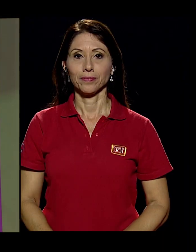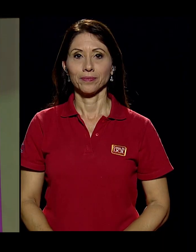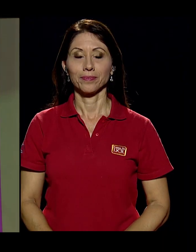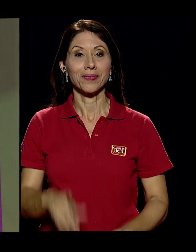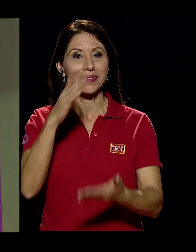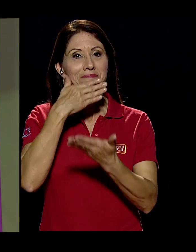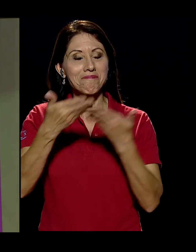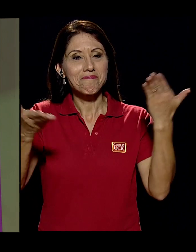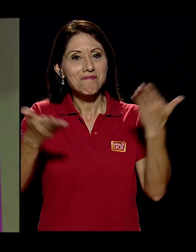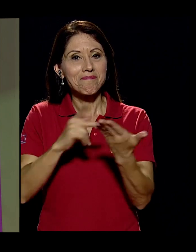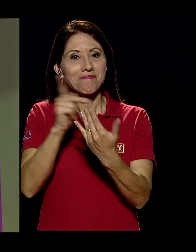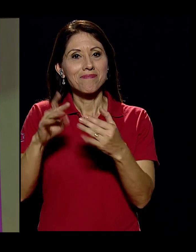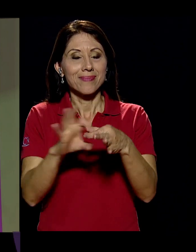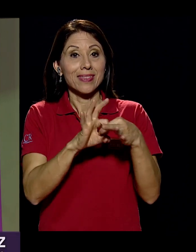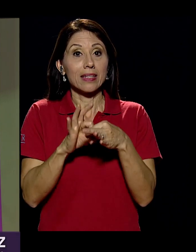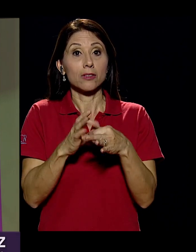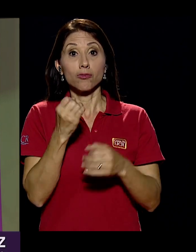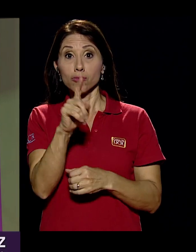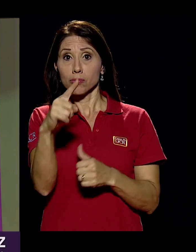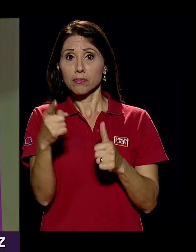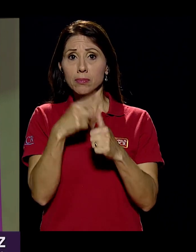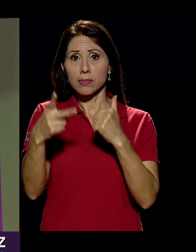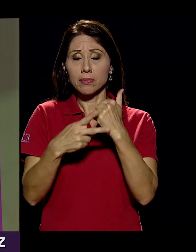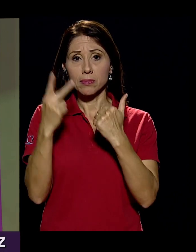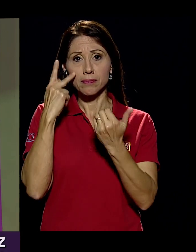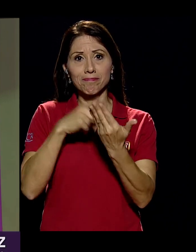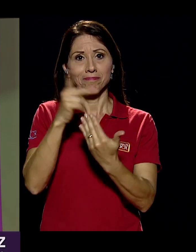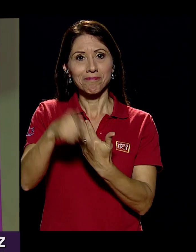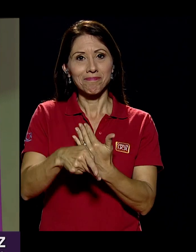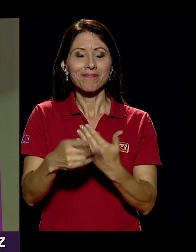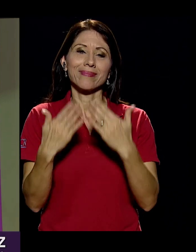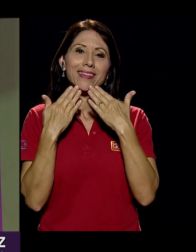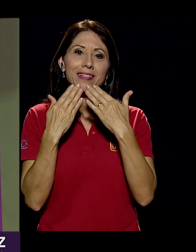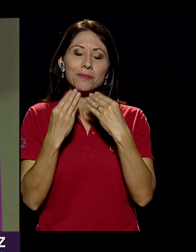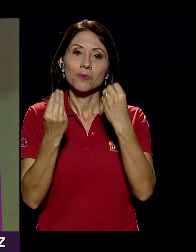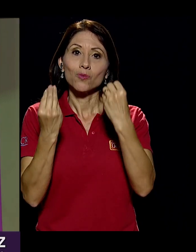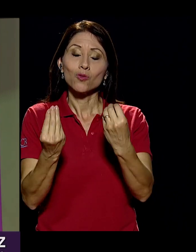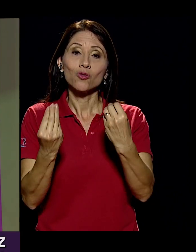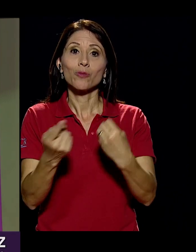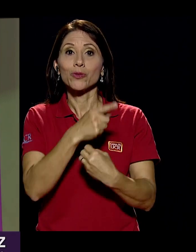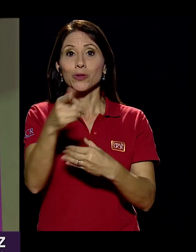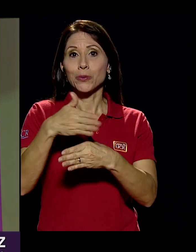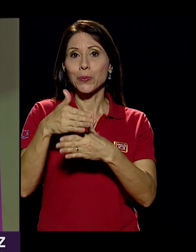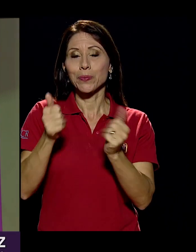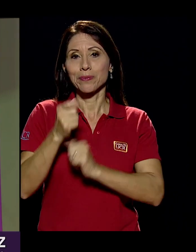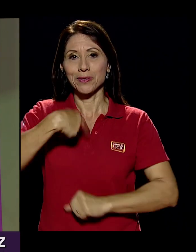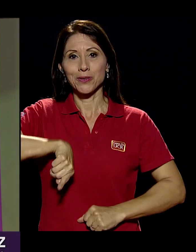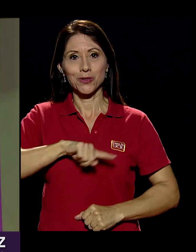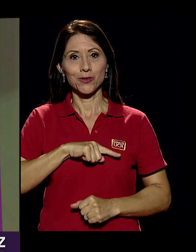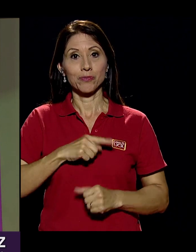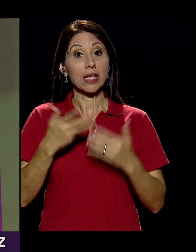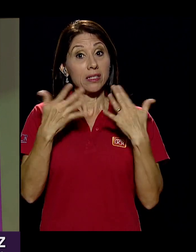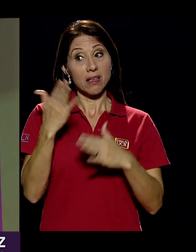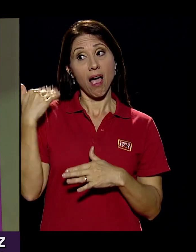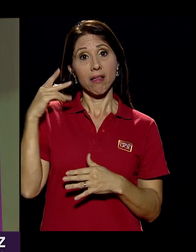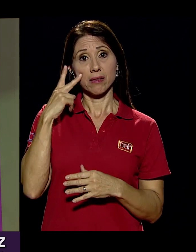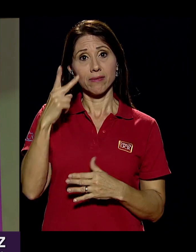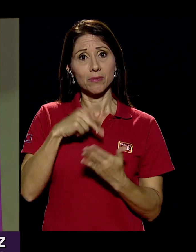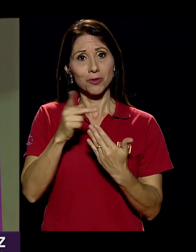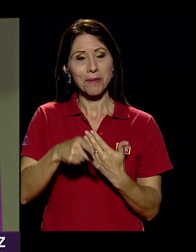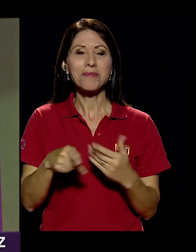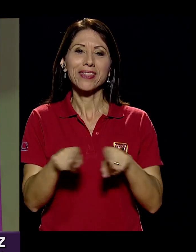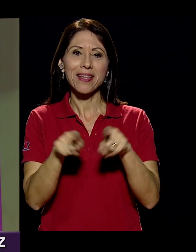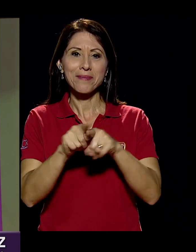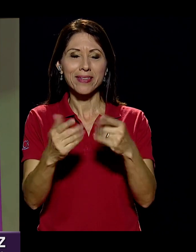Le damos la bienvenida a Nexo, si es la primera vez que nos sintoniza, le agradecemos muchísimo que comparta con nosotros y ya lo ha hecho en otras ocasiones, pues